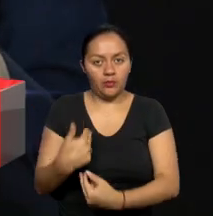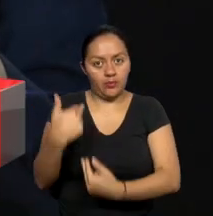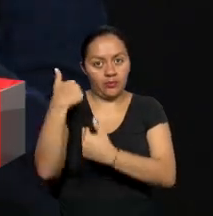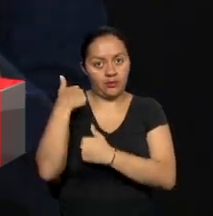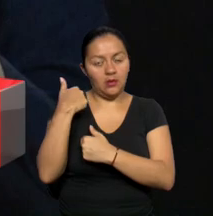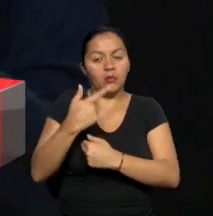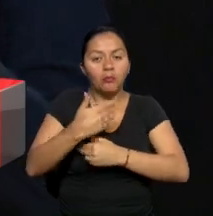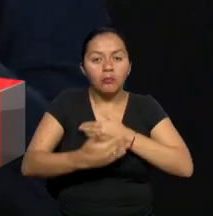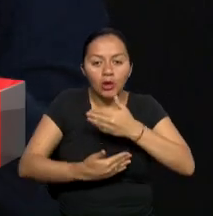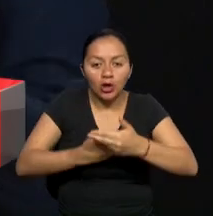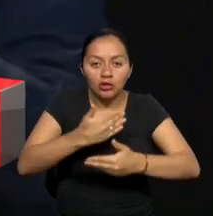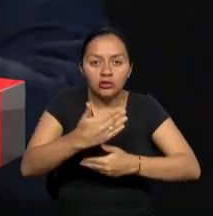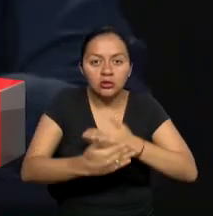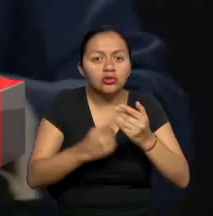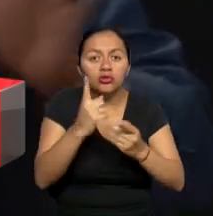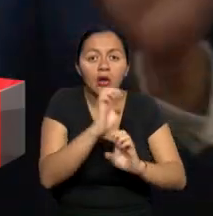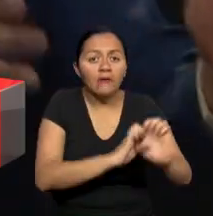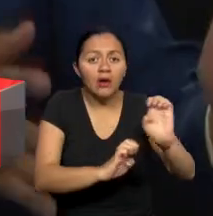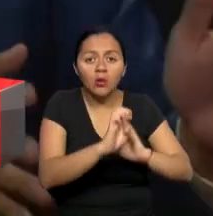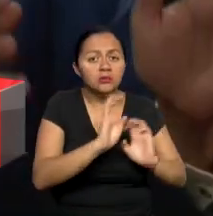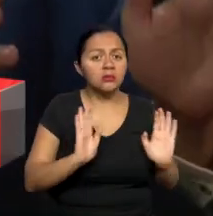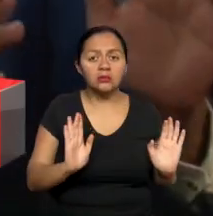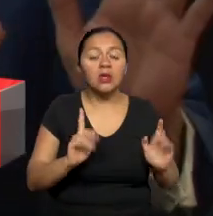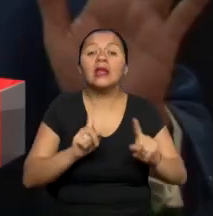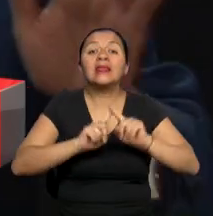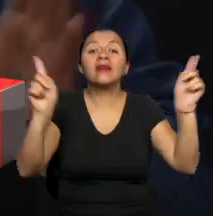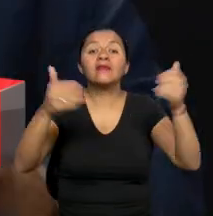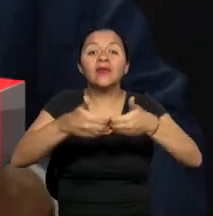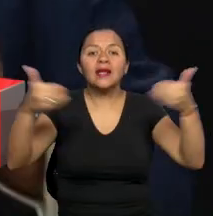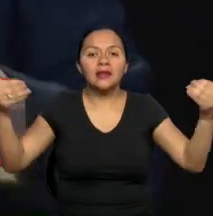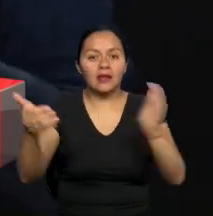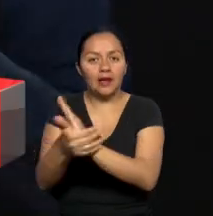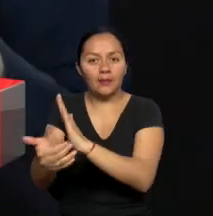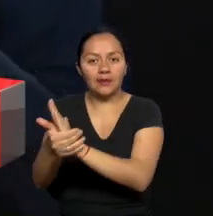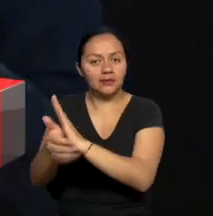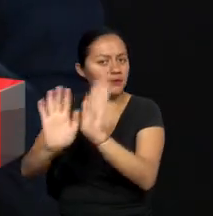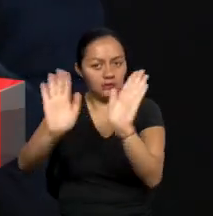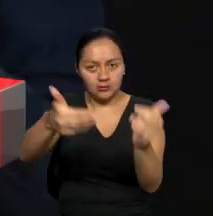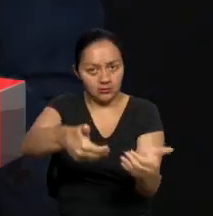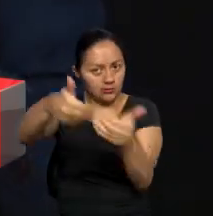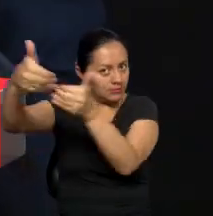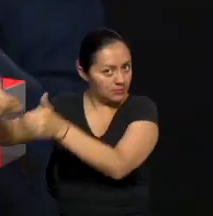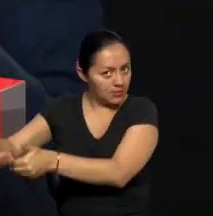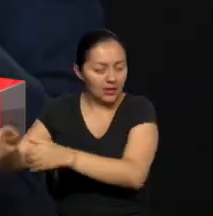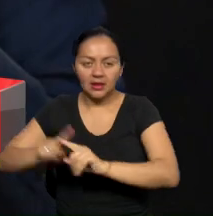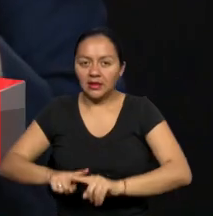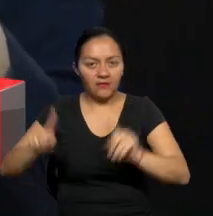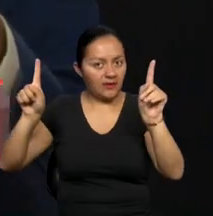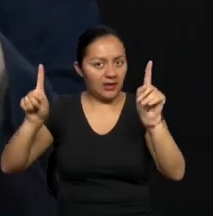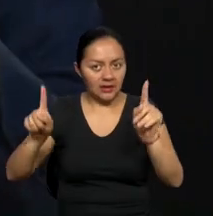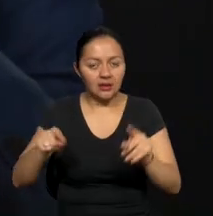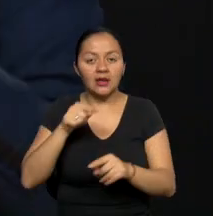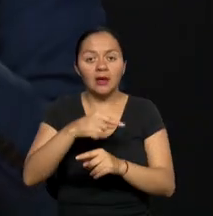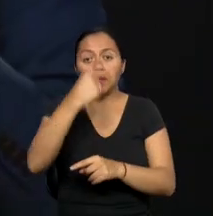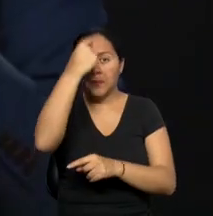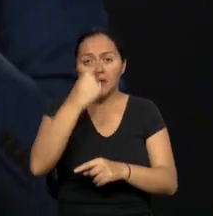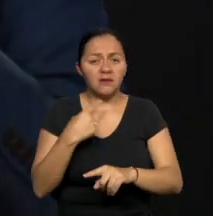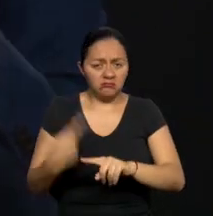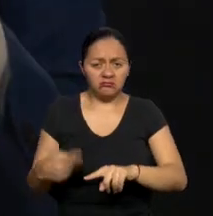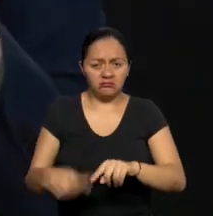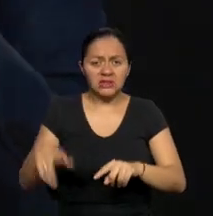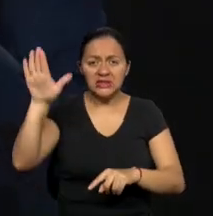es es un proceso netamente de evaluación, es completamente distinto a la capacitación. Aquí hay varios perfiles,